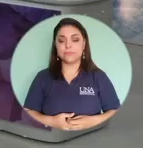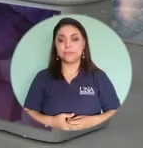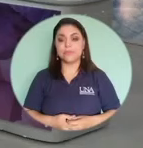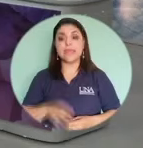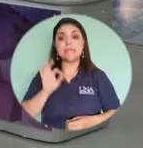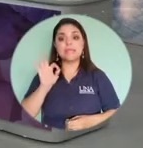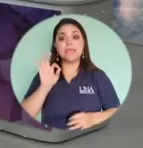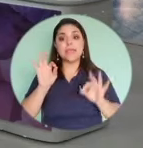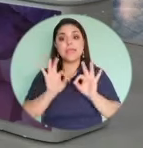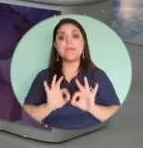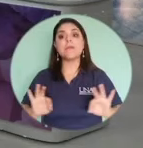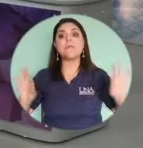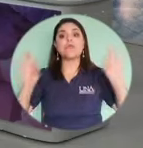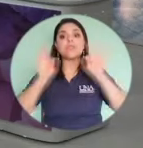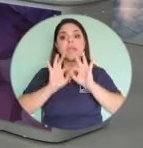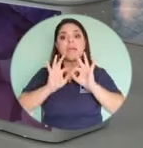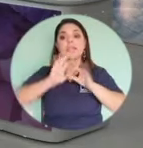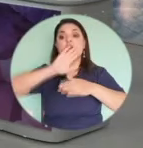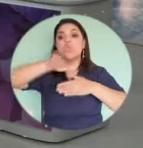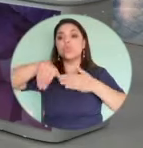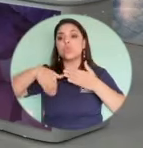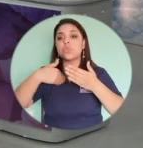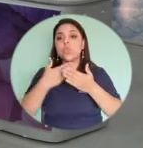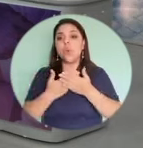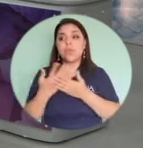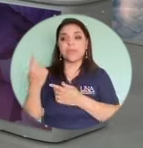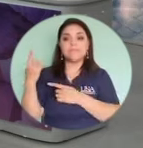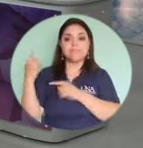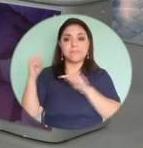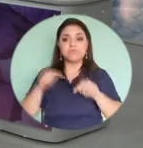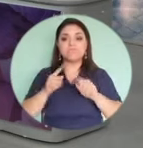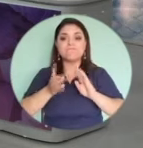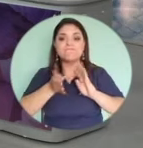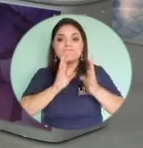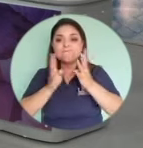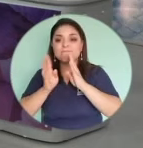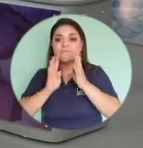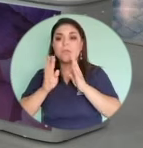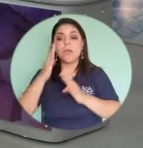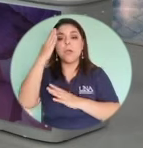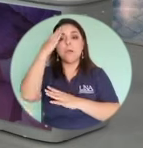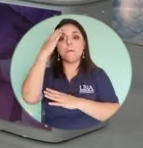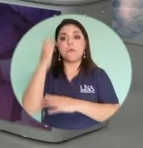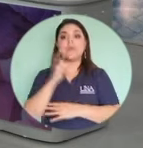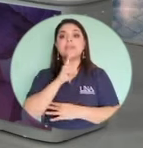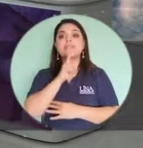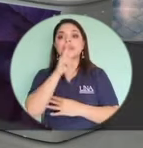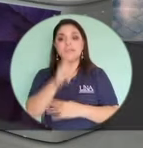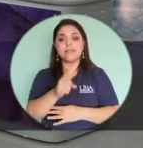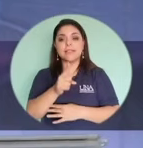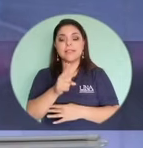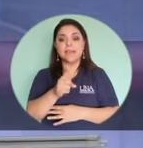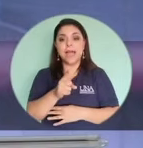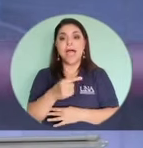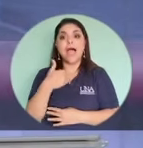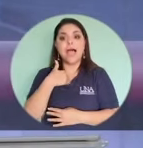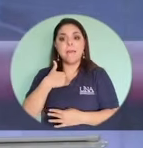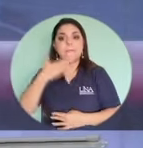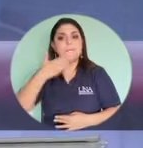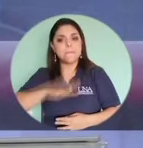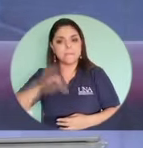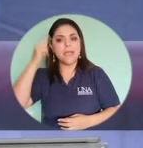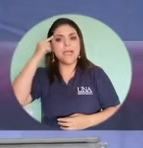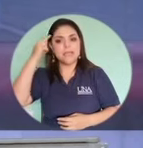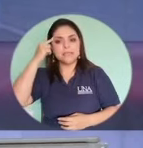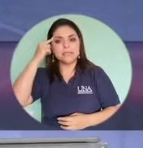bien importante todo lo que hemos venido conversando porque como usted dice definitivamente lo primero es la malicia